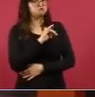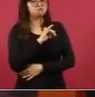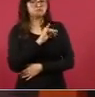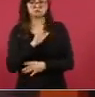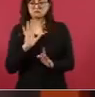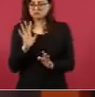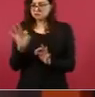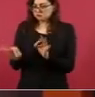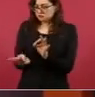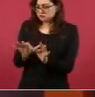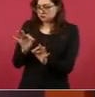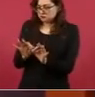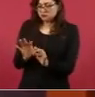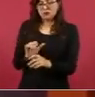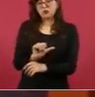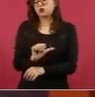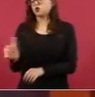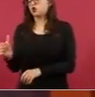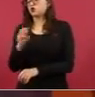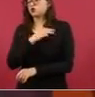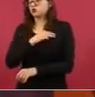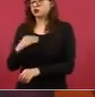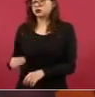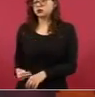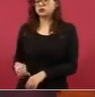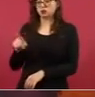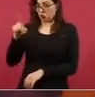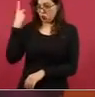San Dimas, Durango,